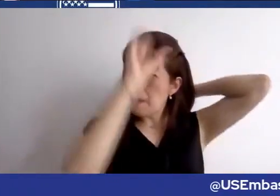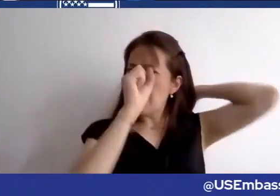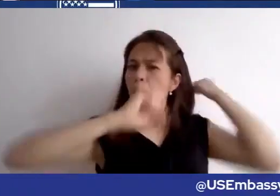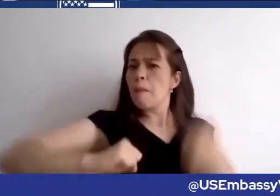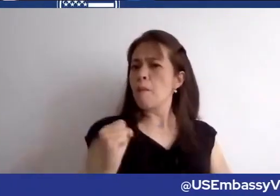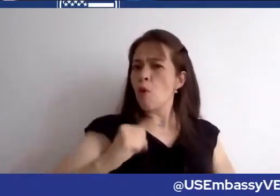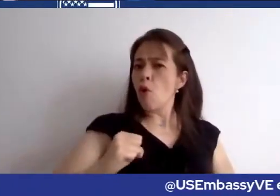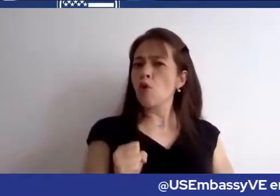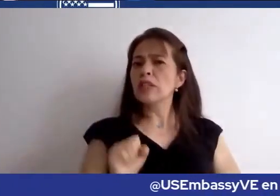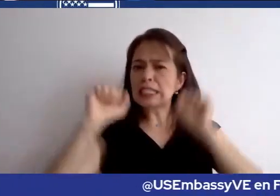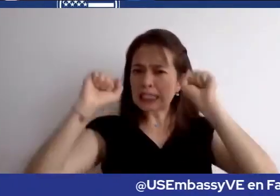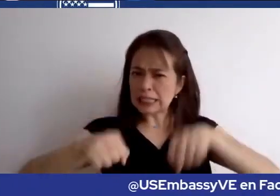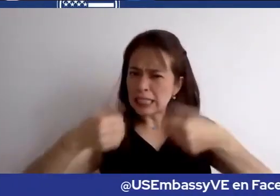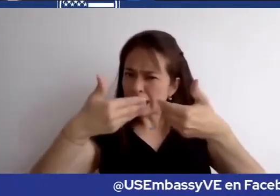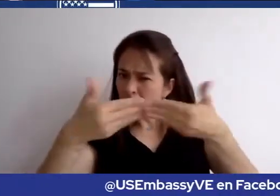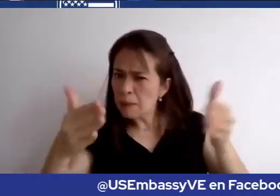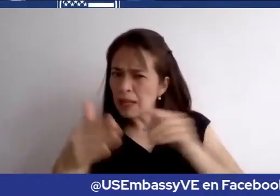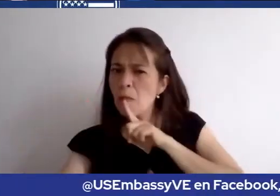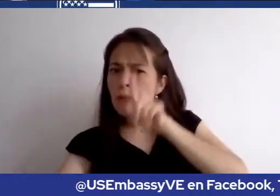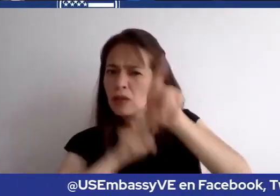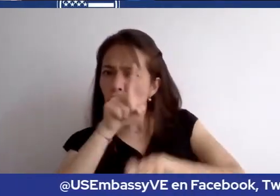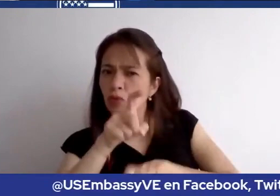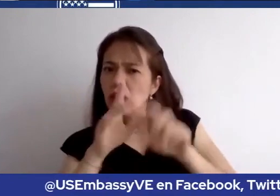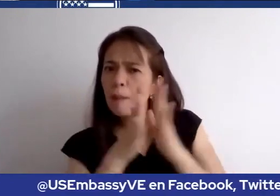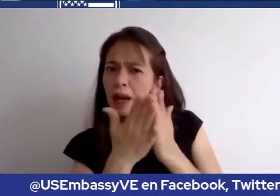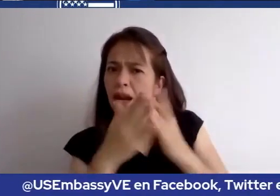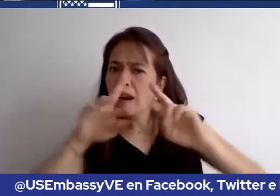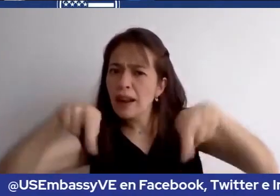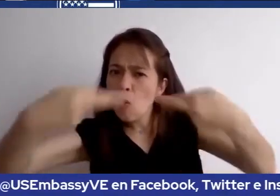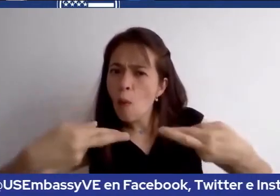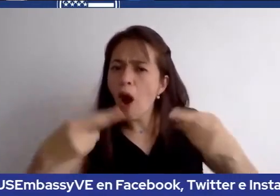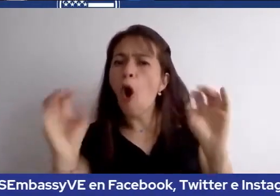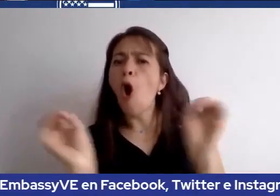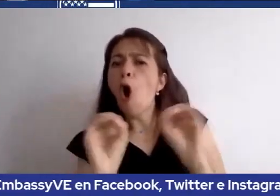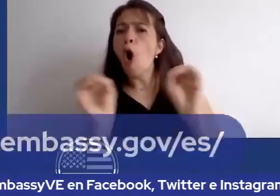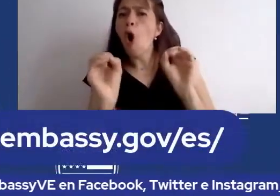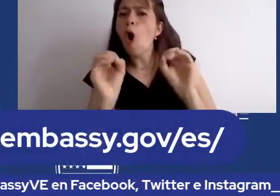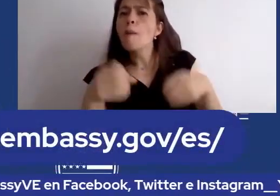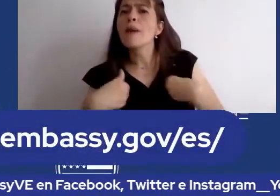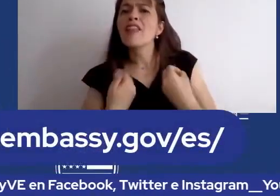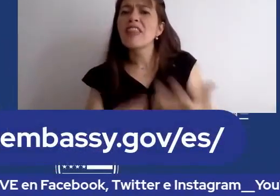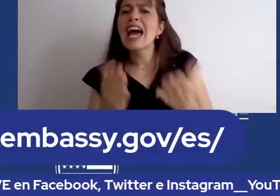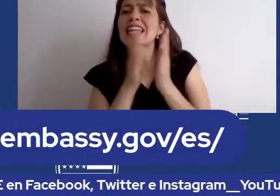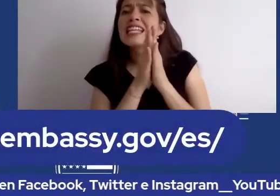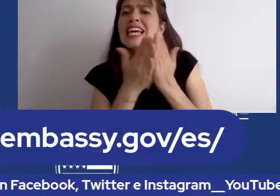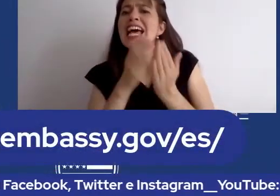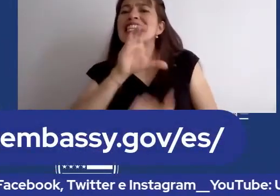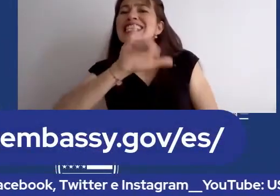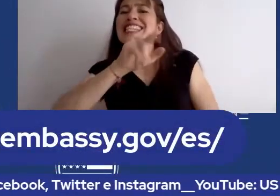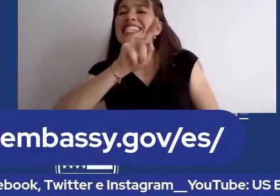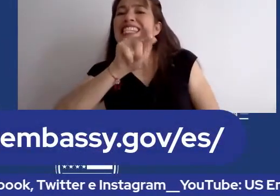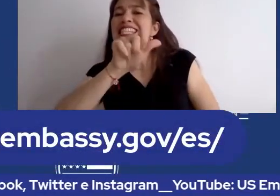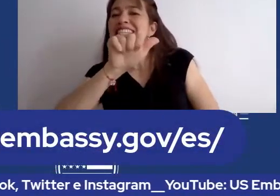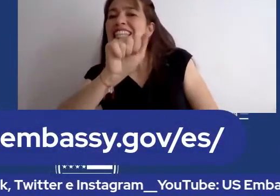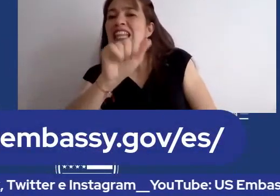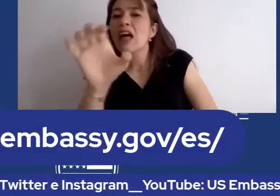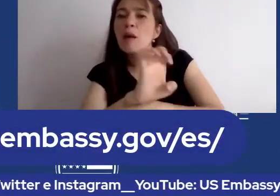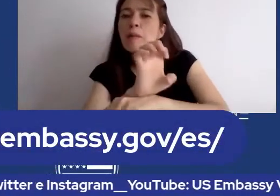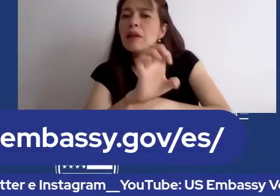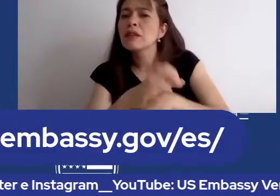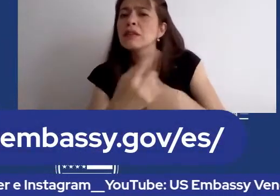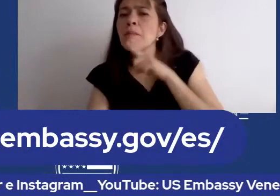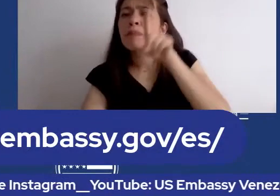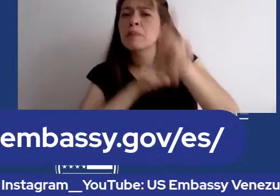renovaciones de visa o sólo está abierto para citas de emergencia ahora pues